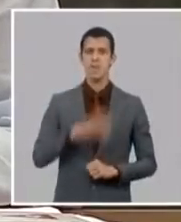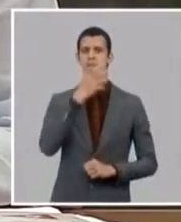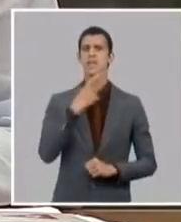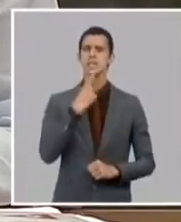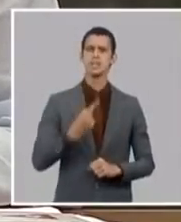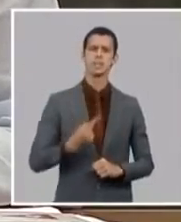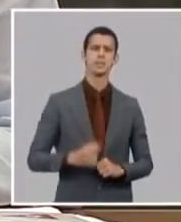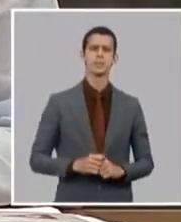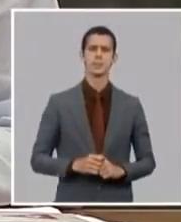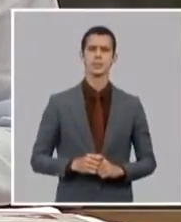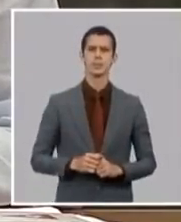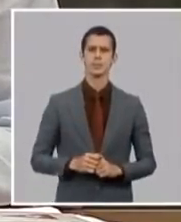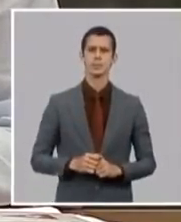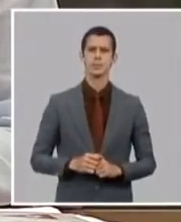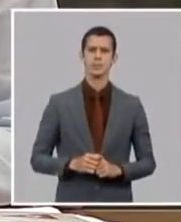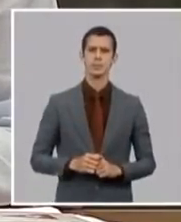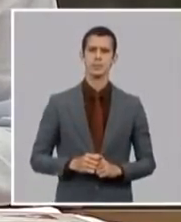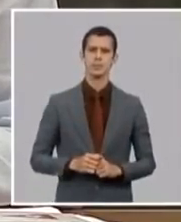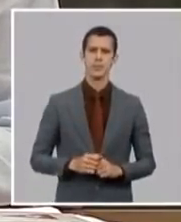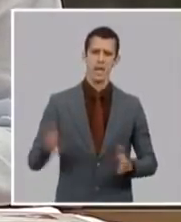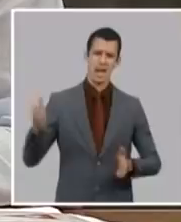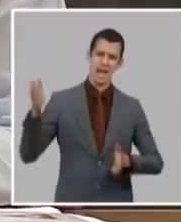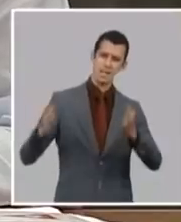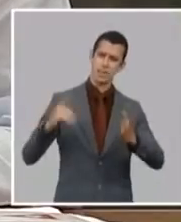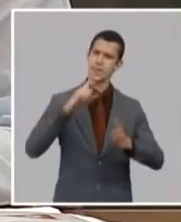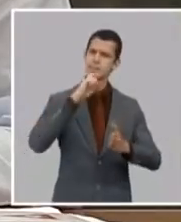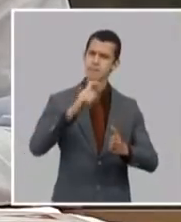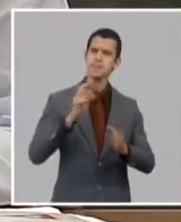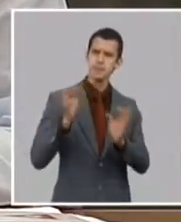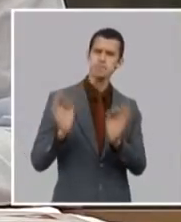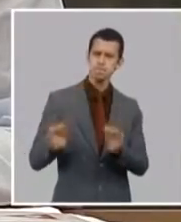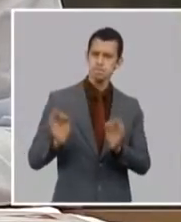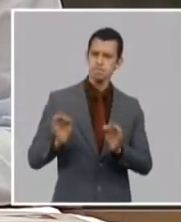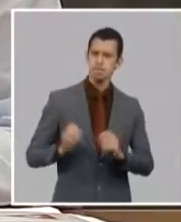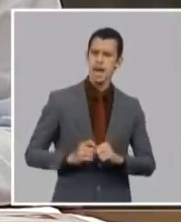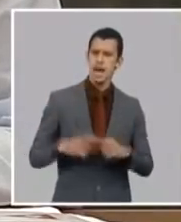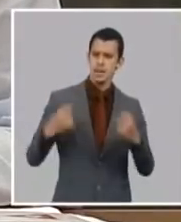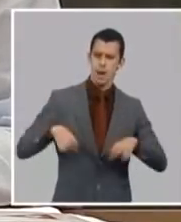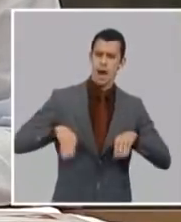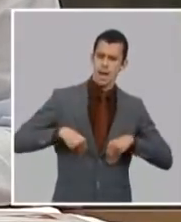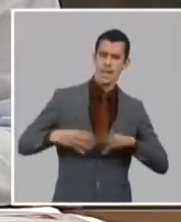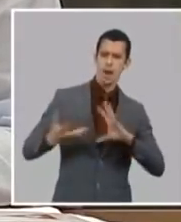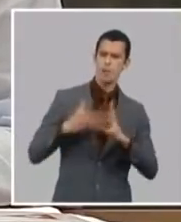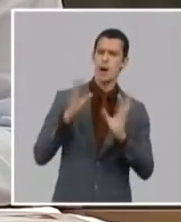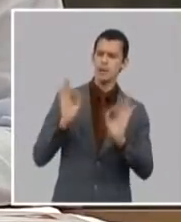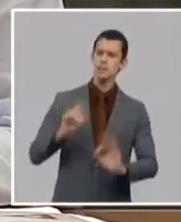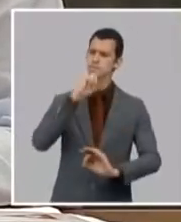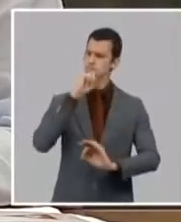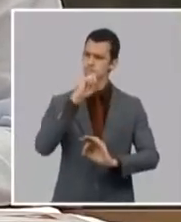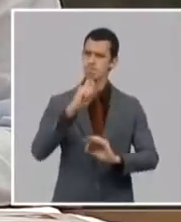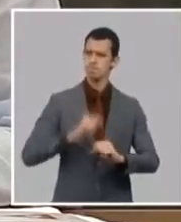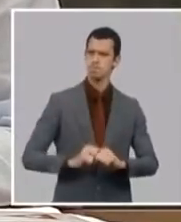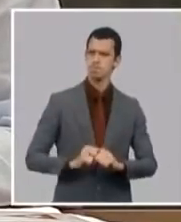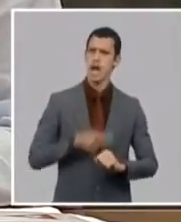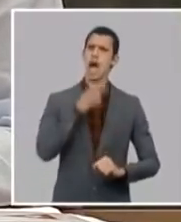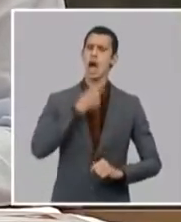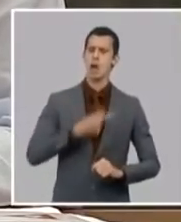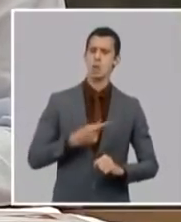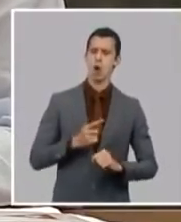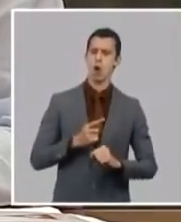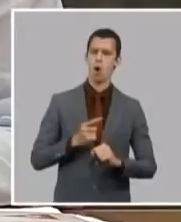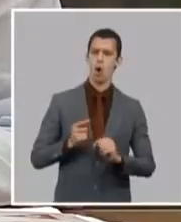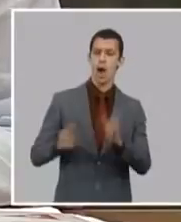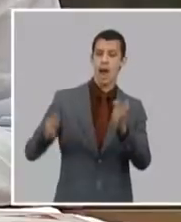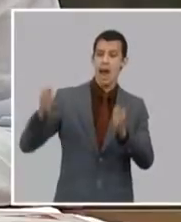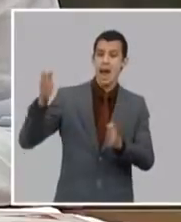en los tiempos difíciles el número de vacilantes aumenta en los tiempos difíciles y eso es una ley de la historia hay quienes que se